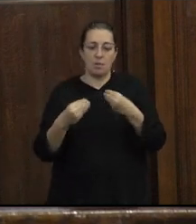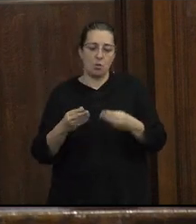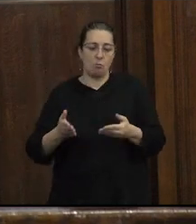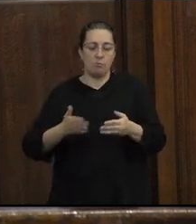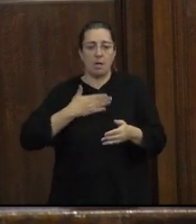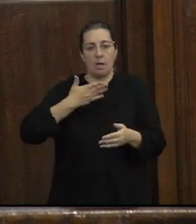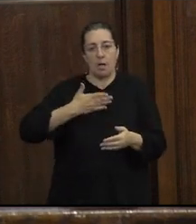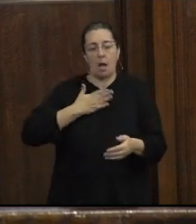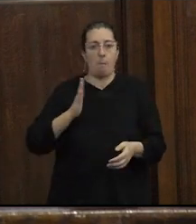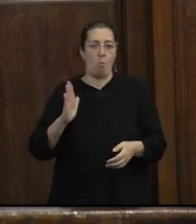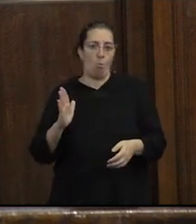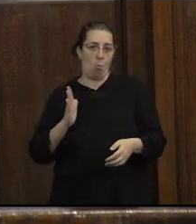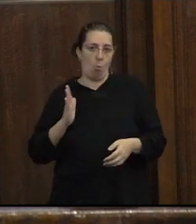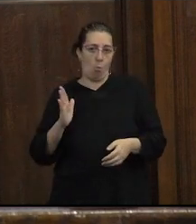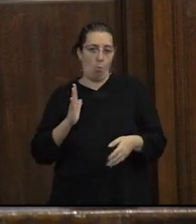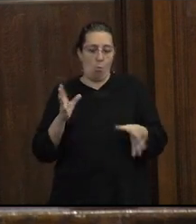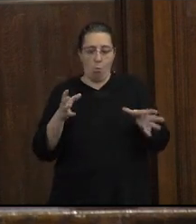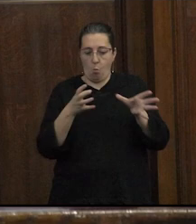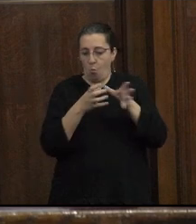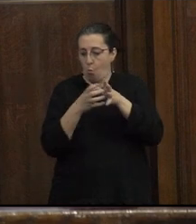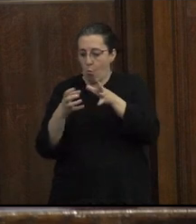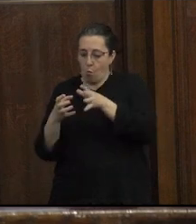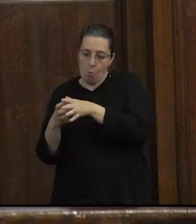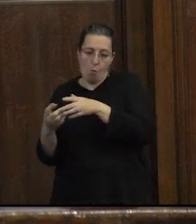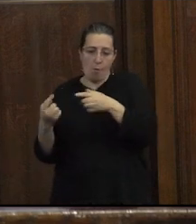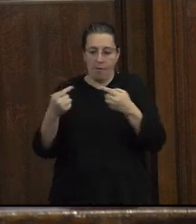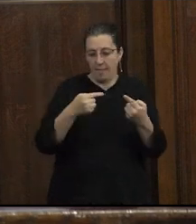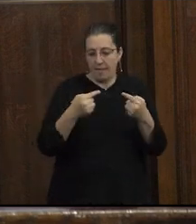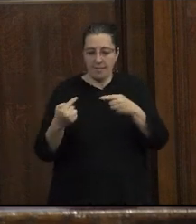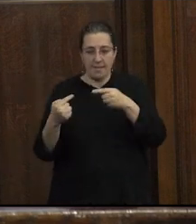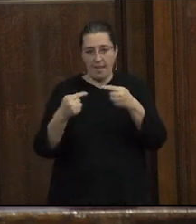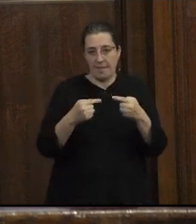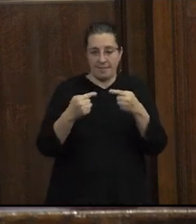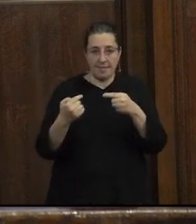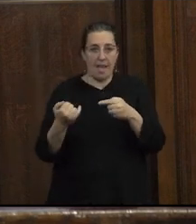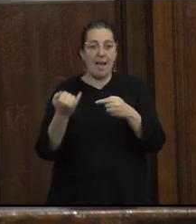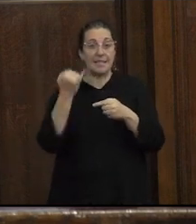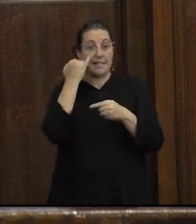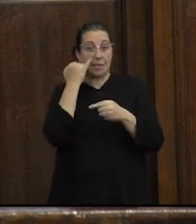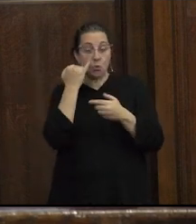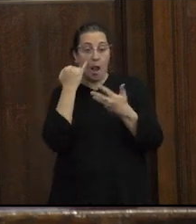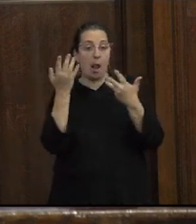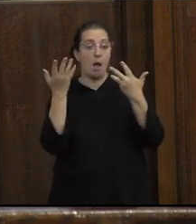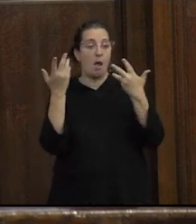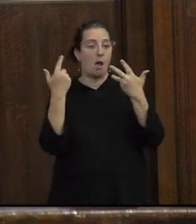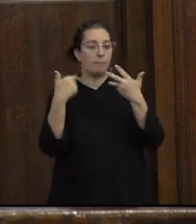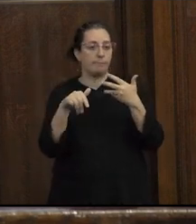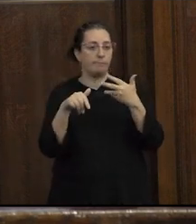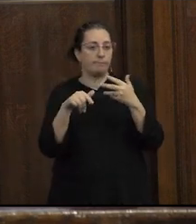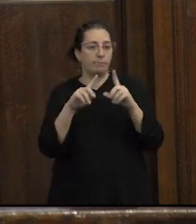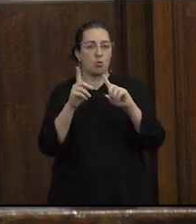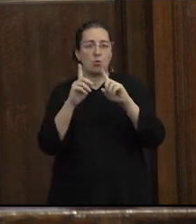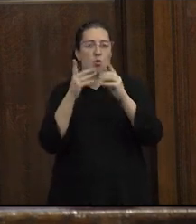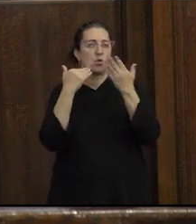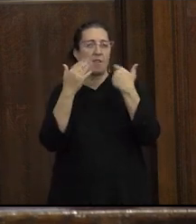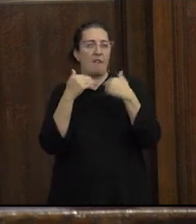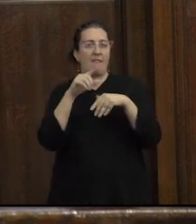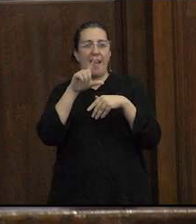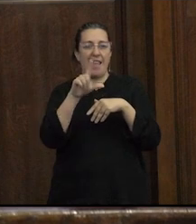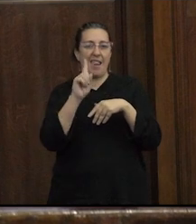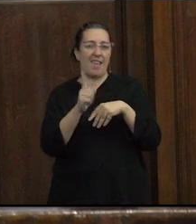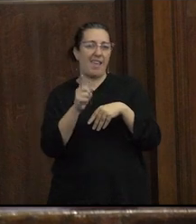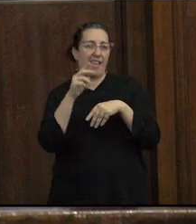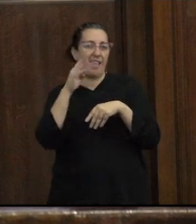y de los grupos que diríamos de disidencia sexual en los 60 no se hablaba de los colectivos LGTB